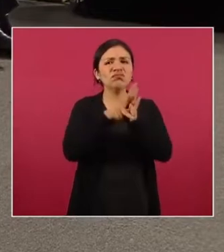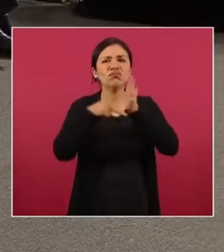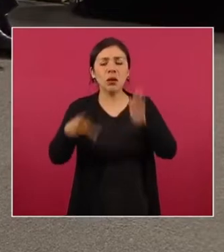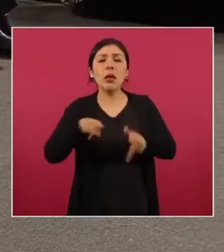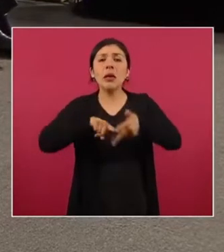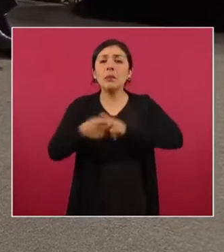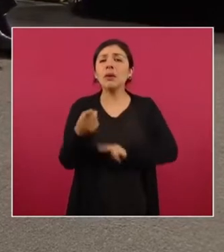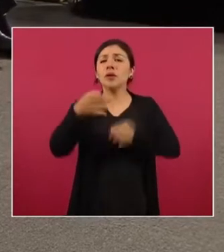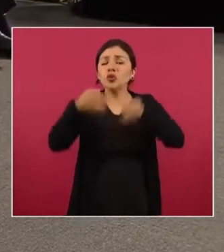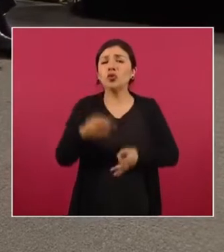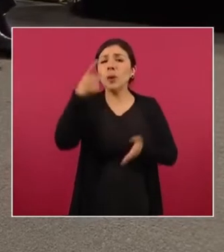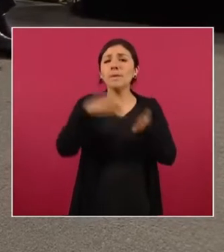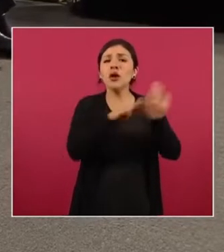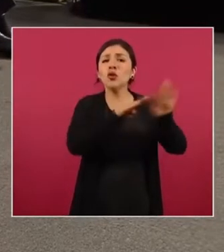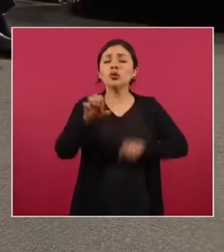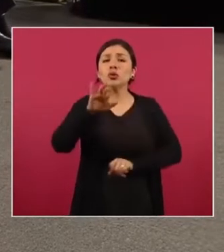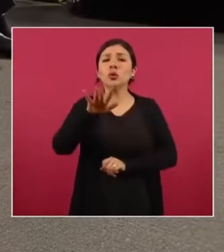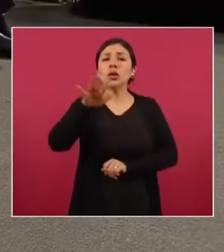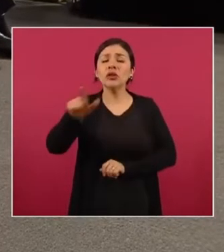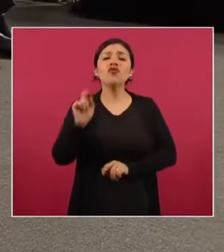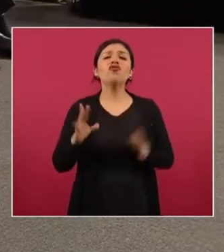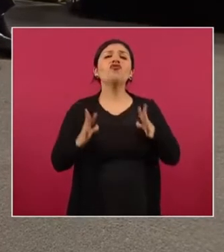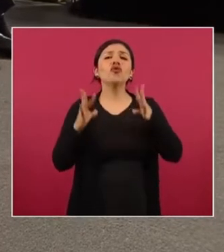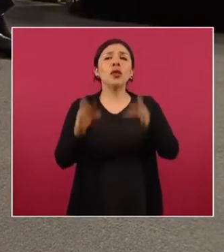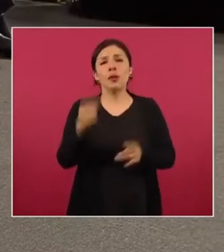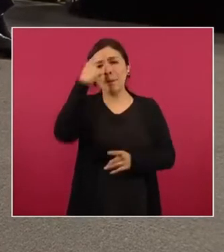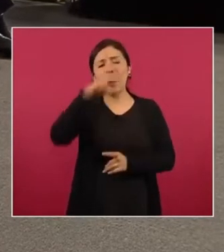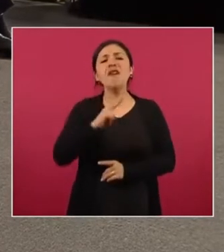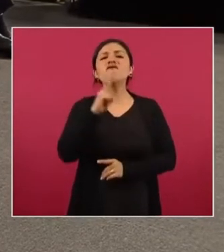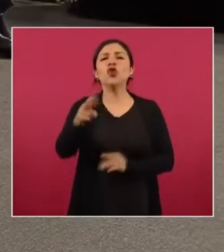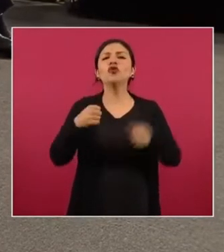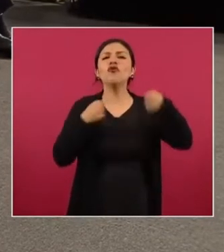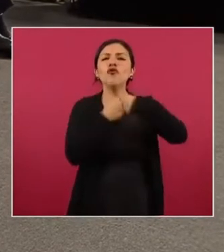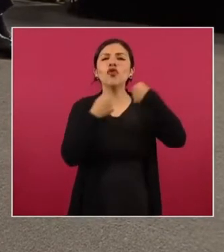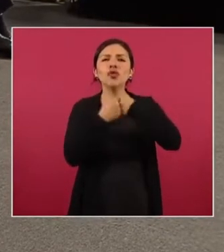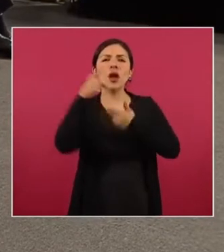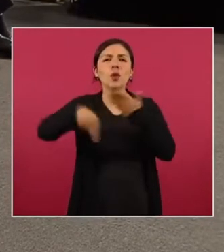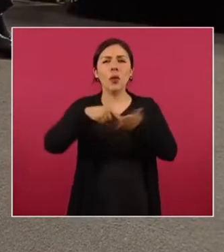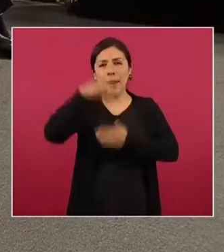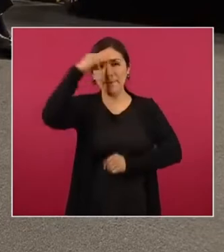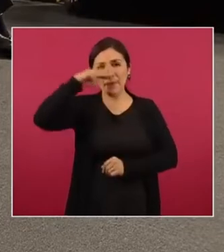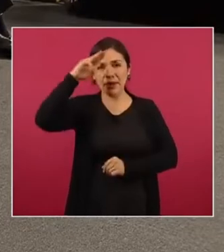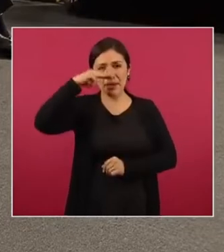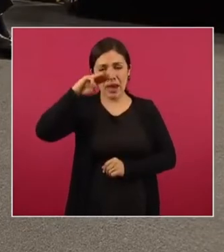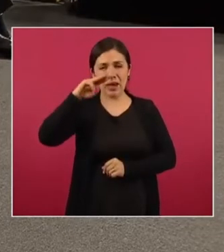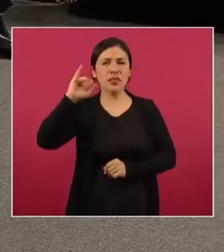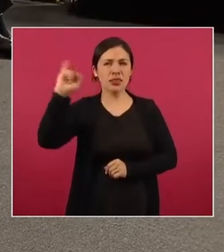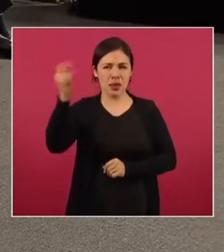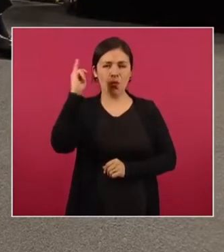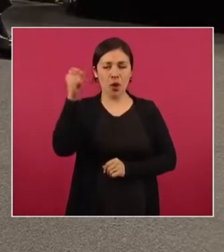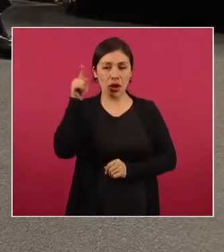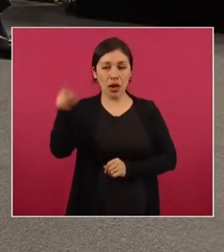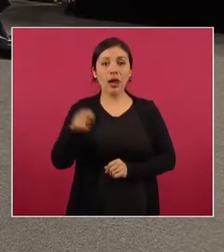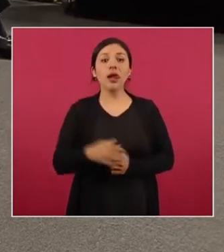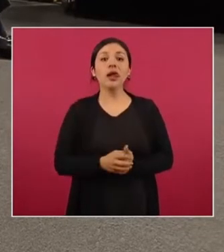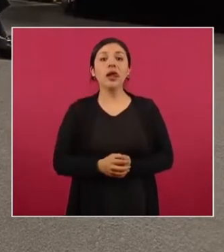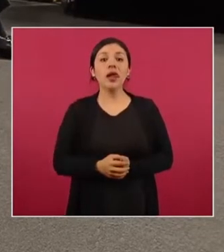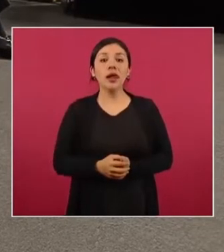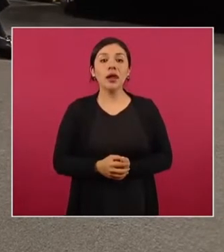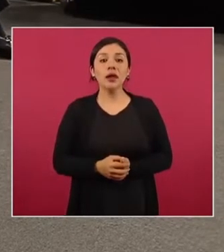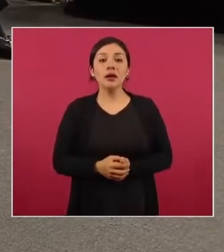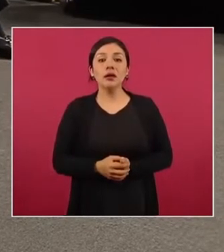aparezco en 1955, ha sido cofundador de la voz de la frontera en Mexicali, del mexicano en Tijuana y, bueno,